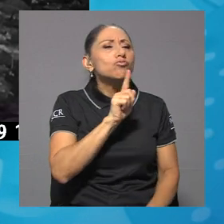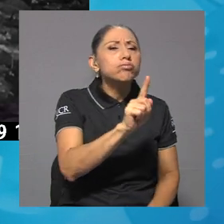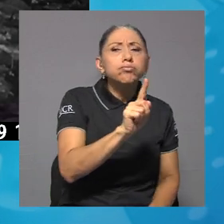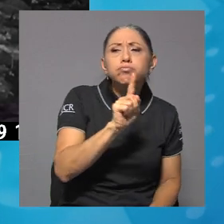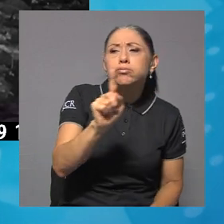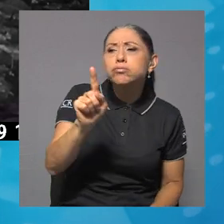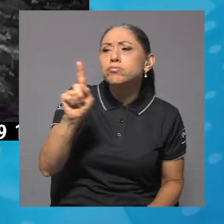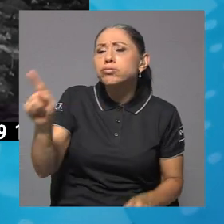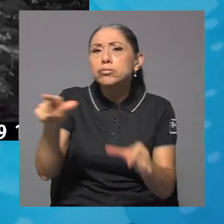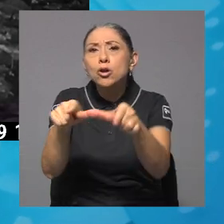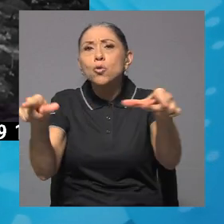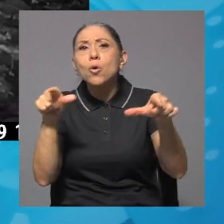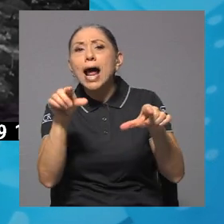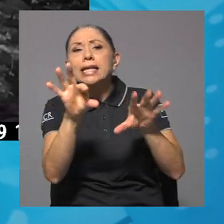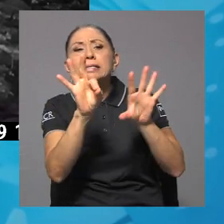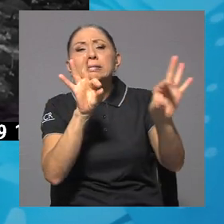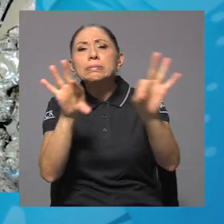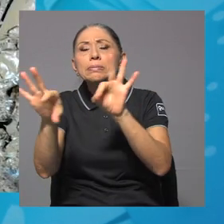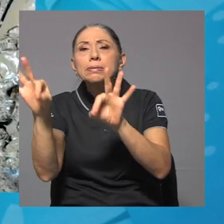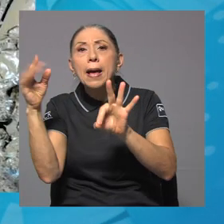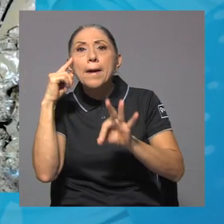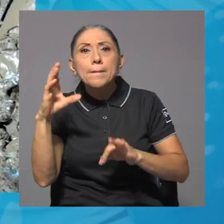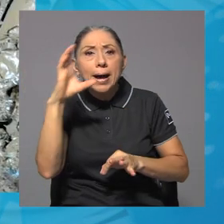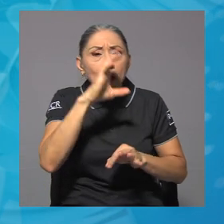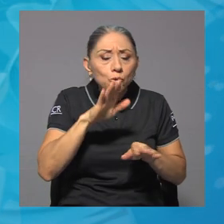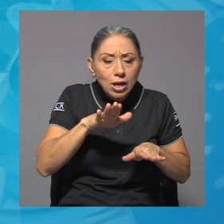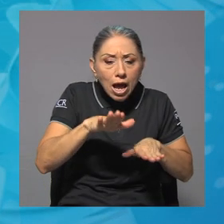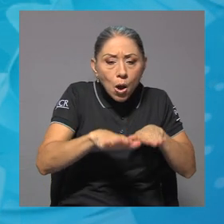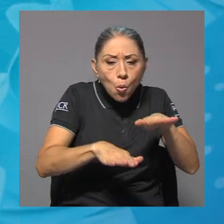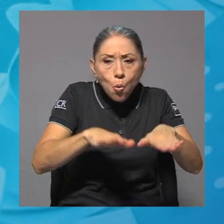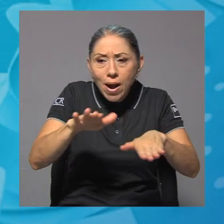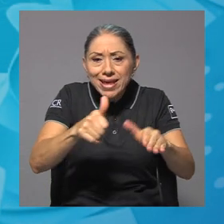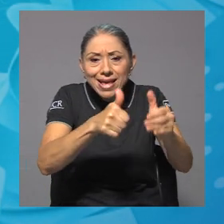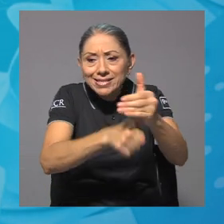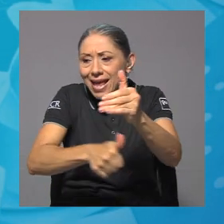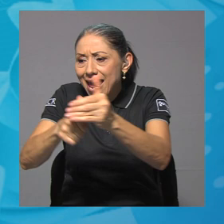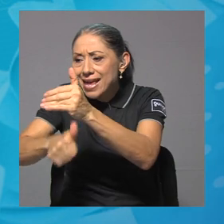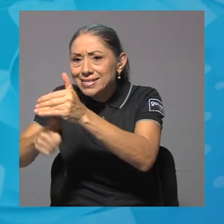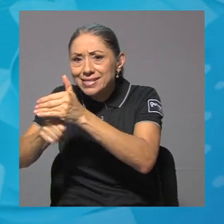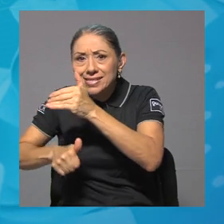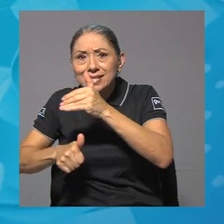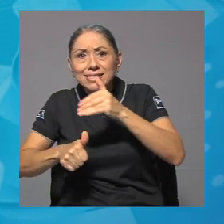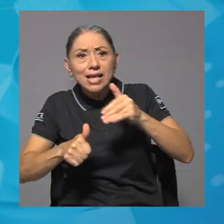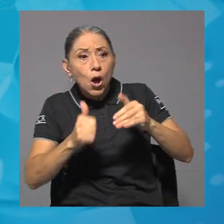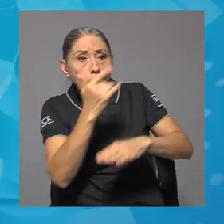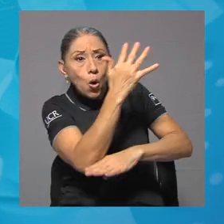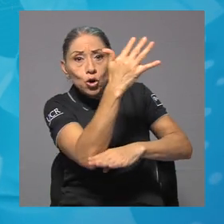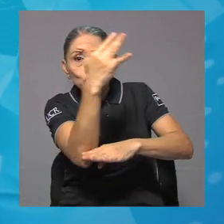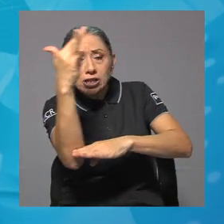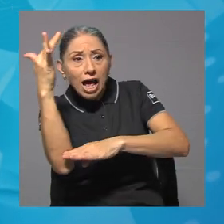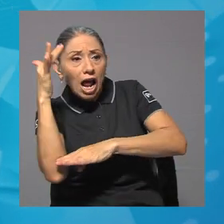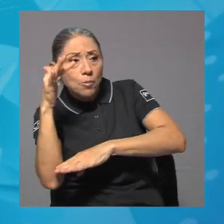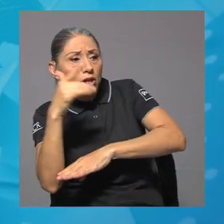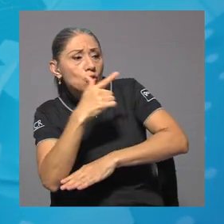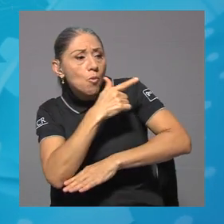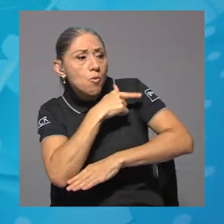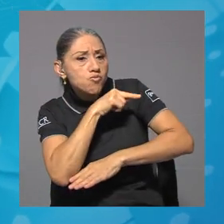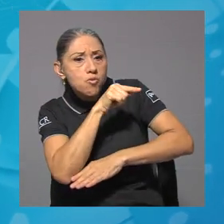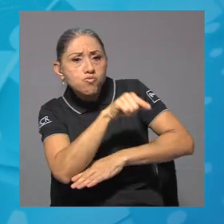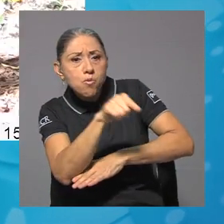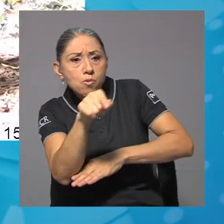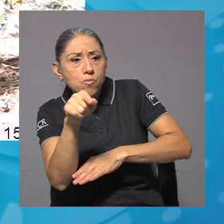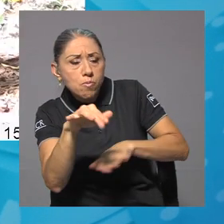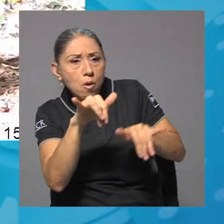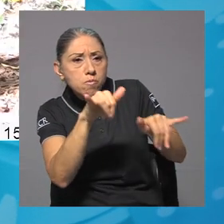recorrido en los territorios seleccionados para buscar huellas, heces, marcaje del territorio en los árboles por parte de los felinos.